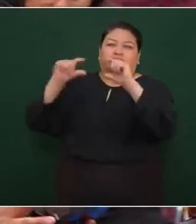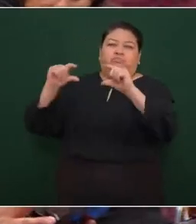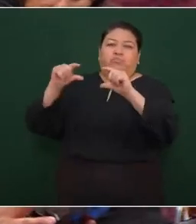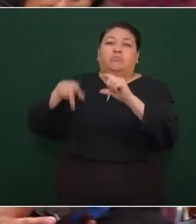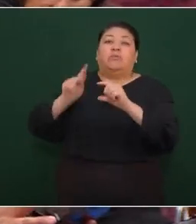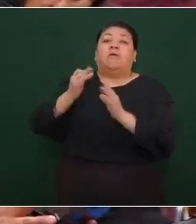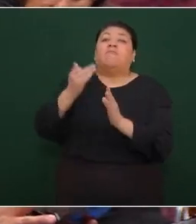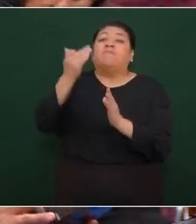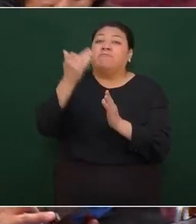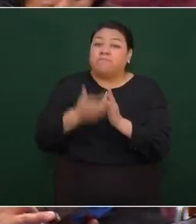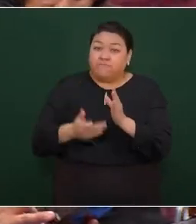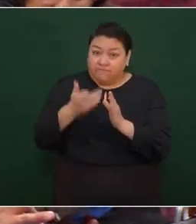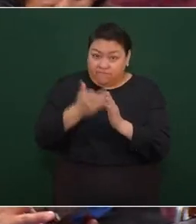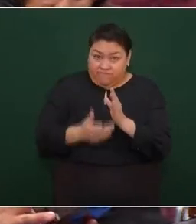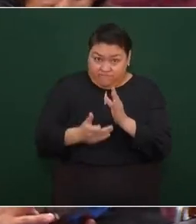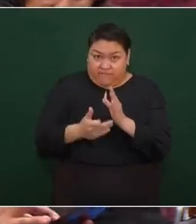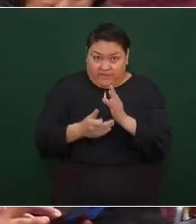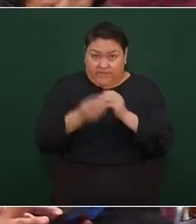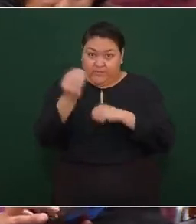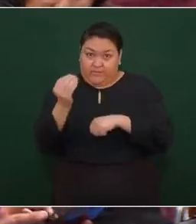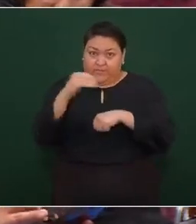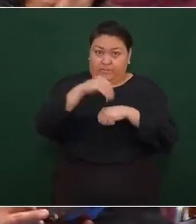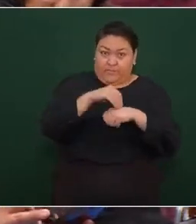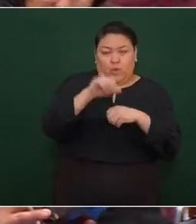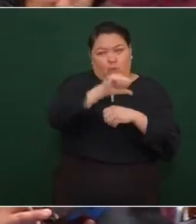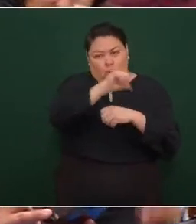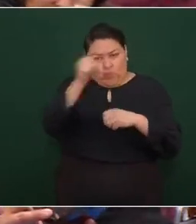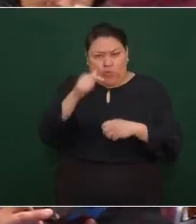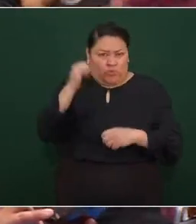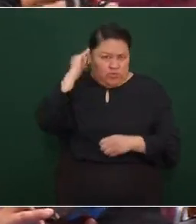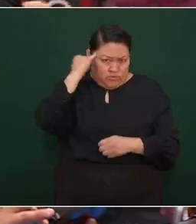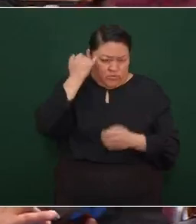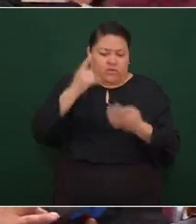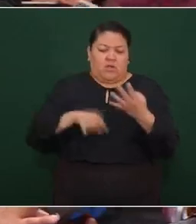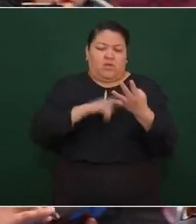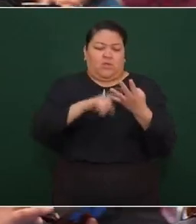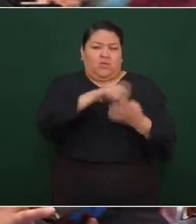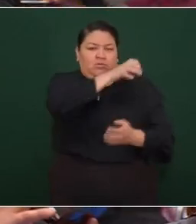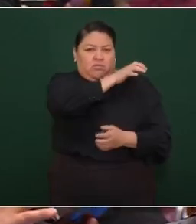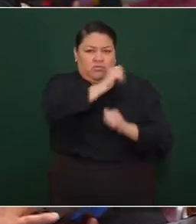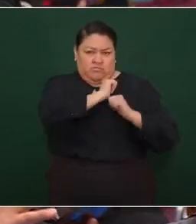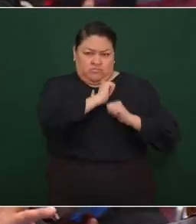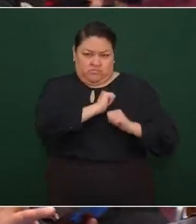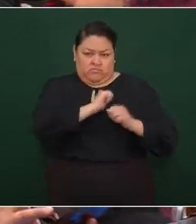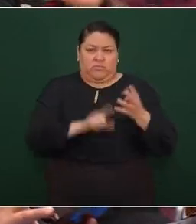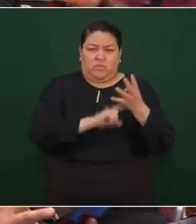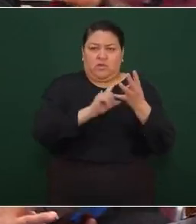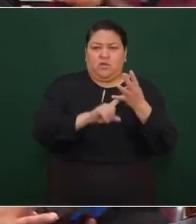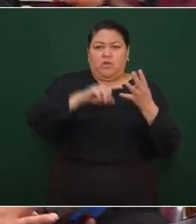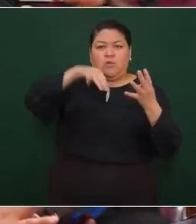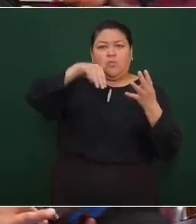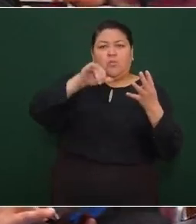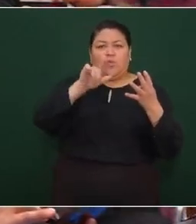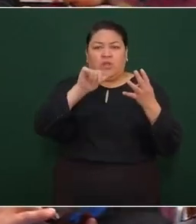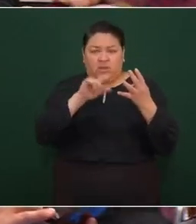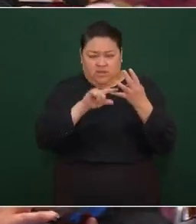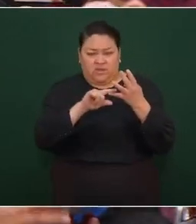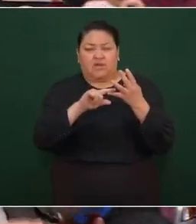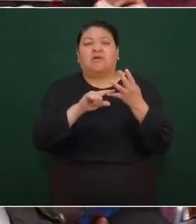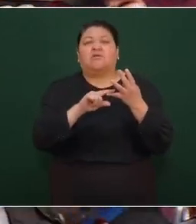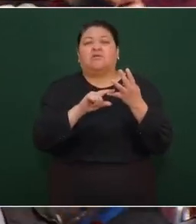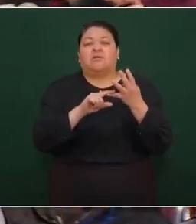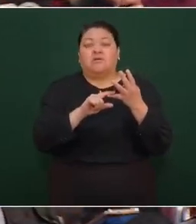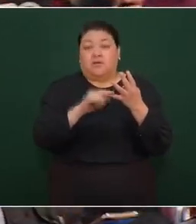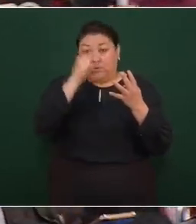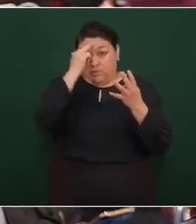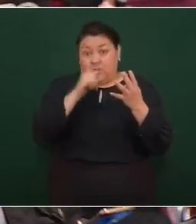reivindicación de otros héroes indígenas, como el coronel Manuel Molina, pues